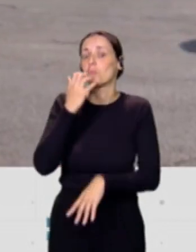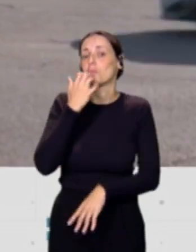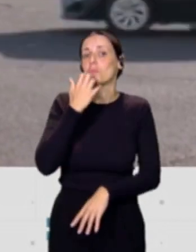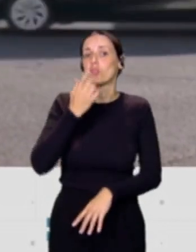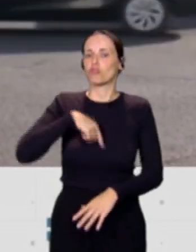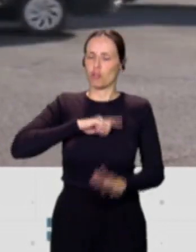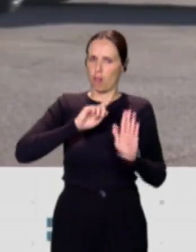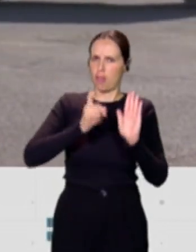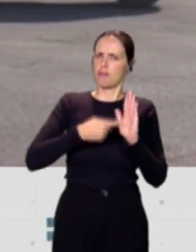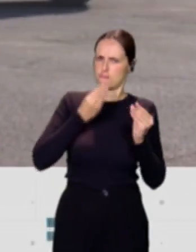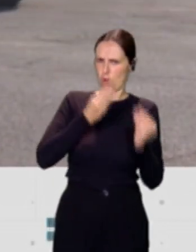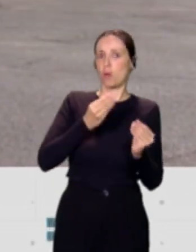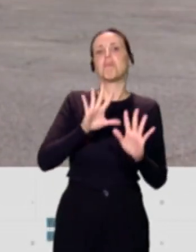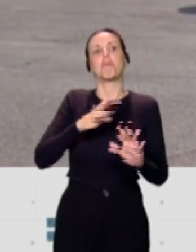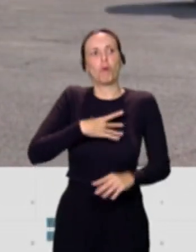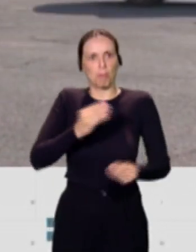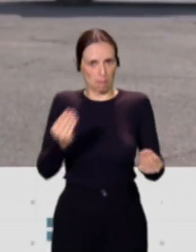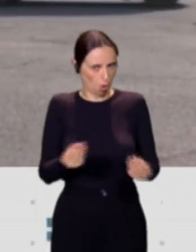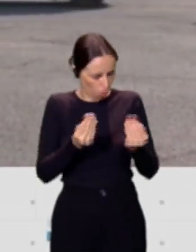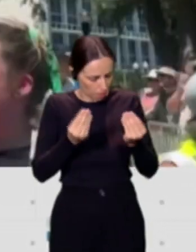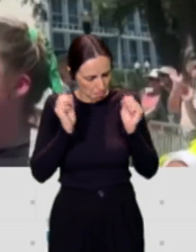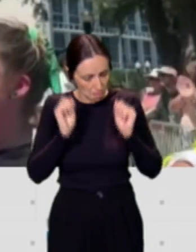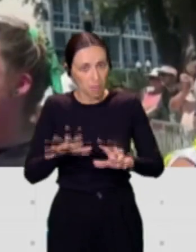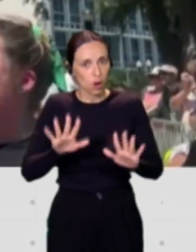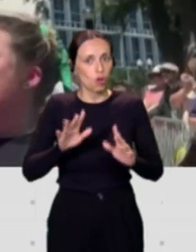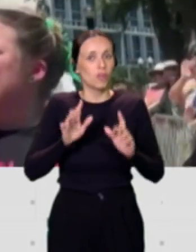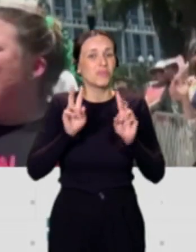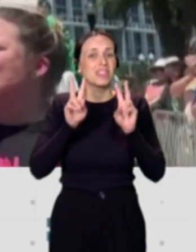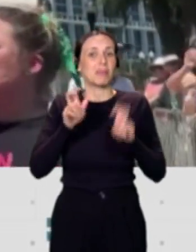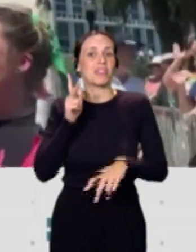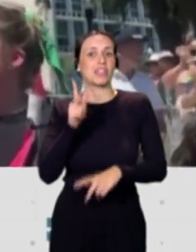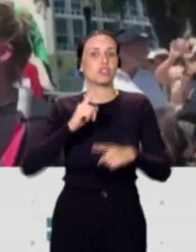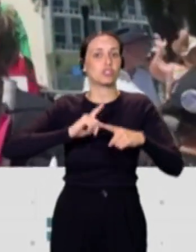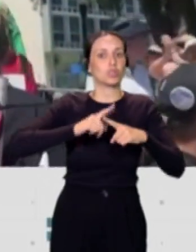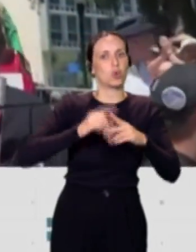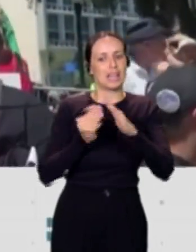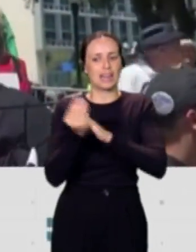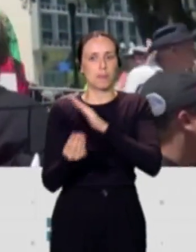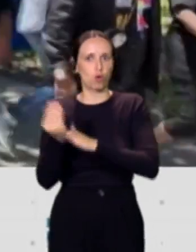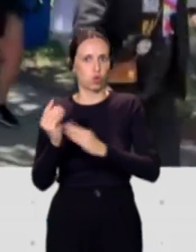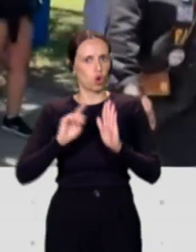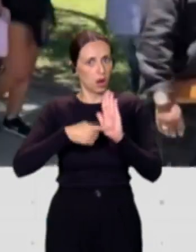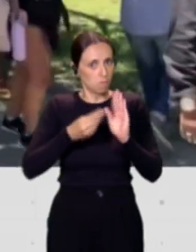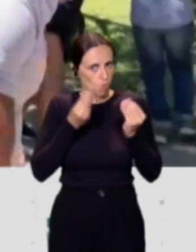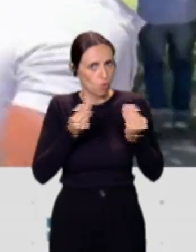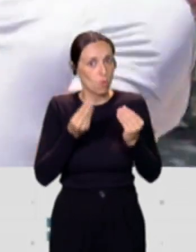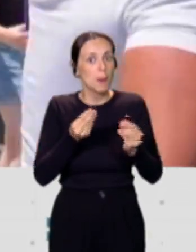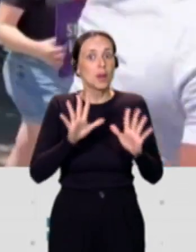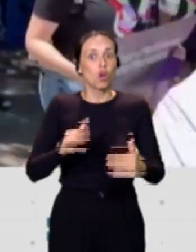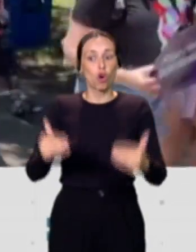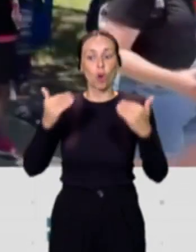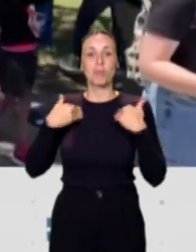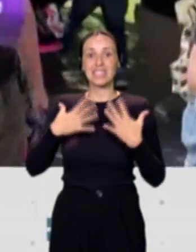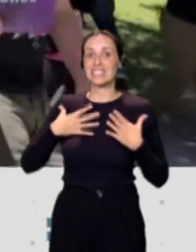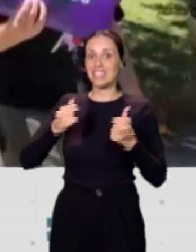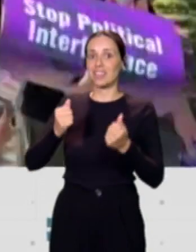muy buena ley, mejorable como todas, pero tenemos una buena ley en materia de derechos sexuales y reproductivos, competencias en sanidad están